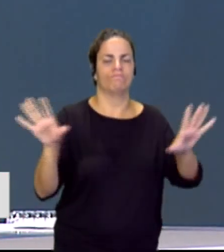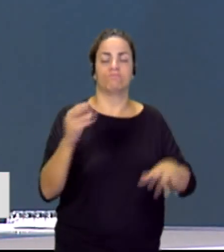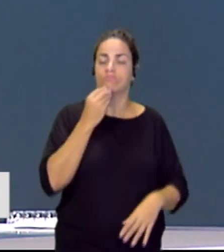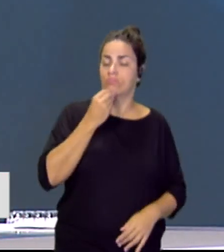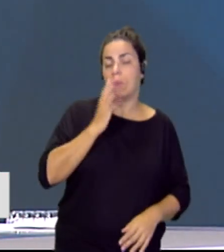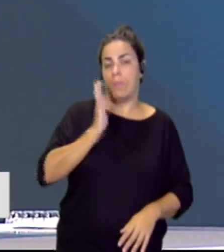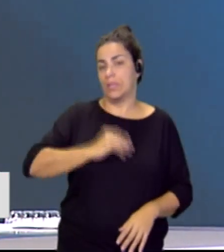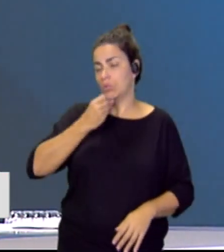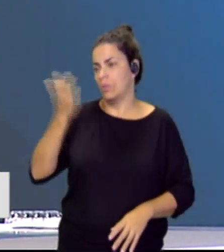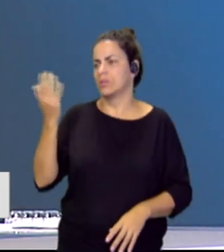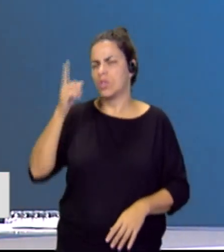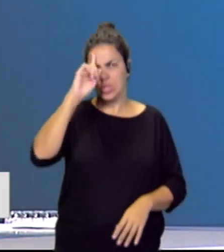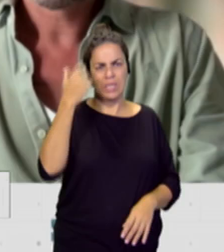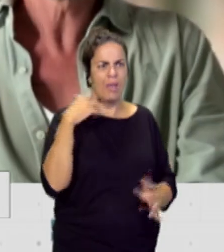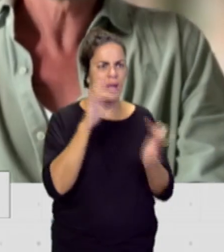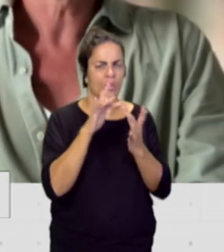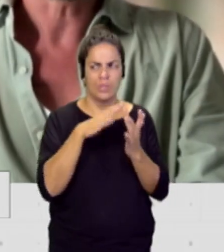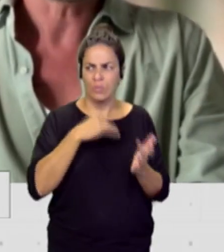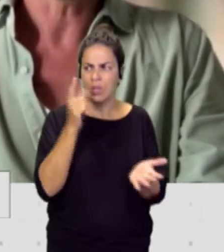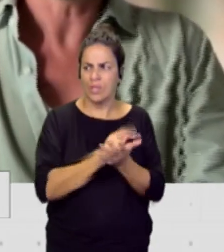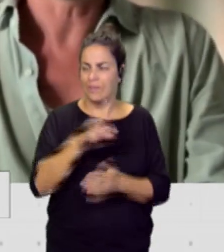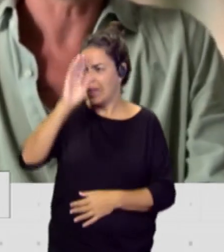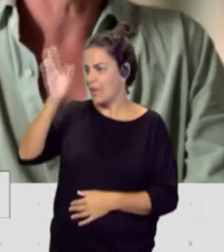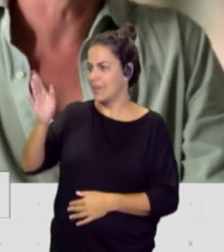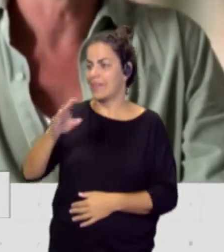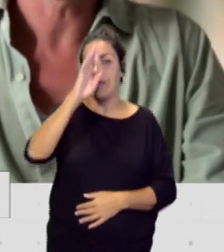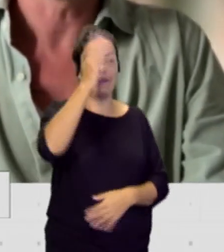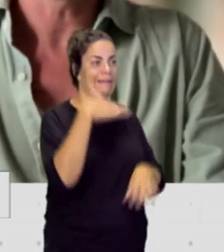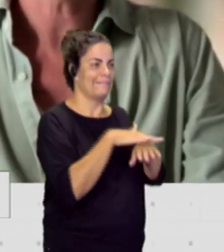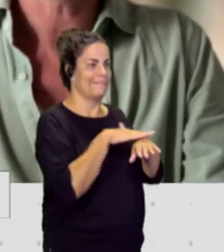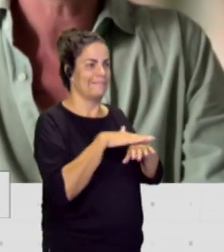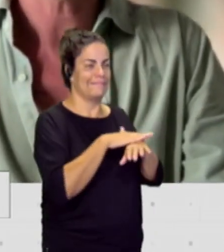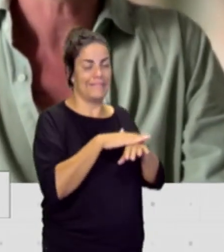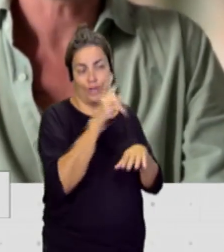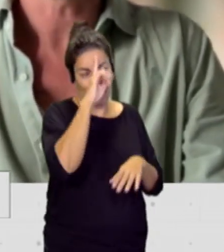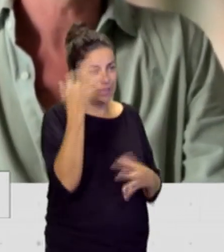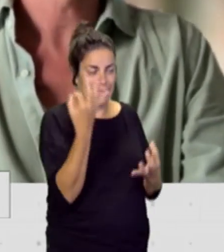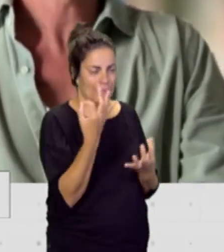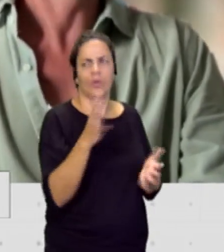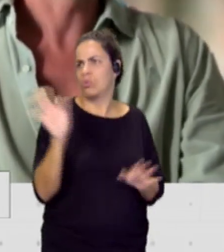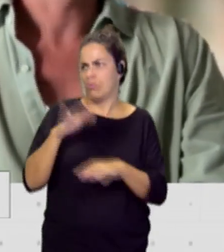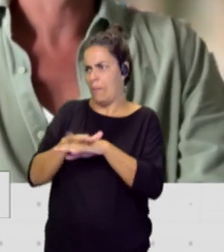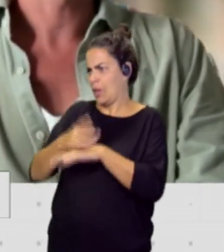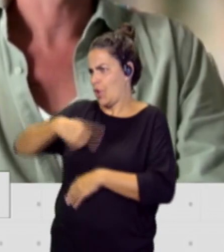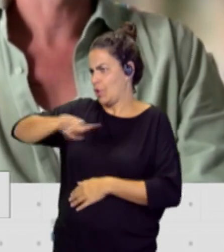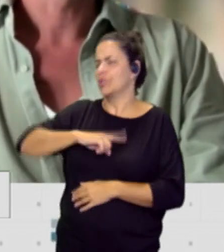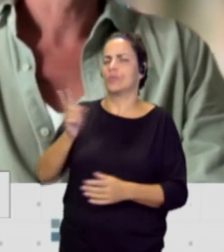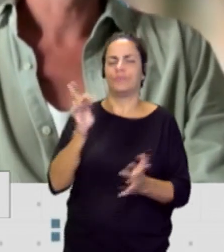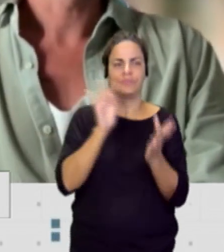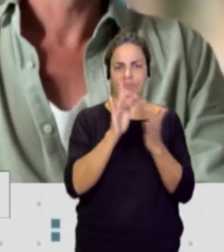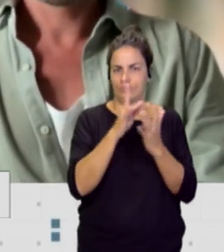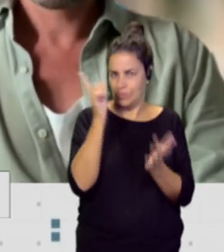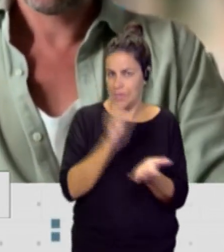IES de La Guancha. Hola, Rubén. Hola, perdón. Recuperamos, no, discúlpanos a nosotros también. Recuperamos,